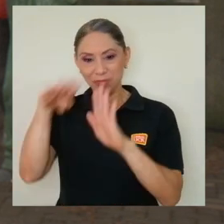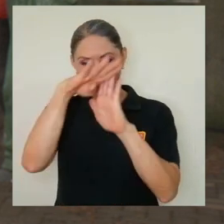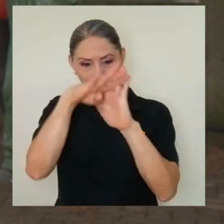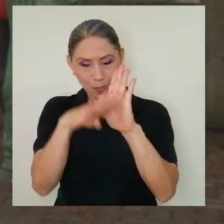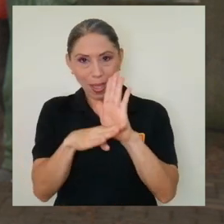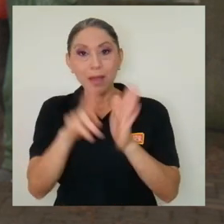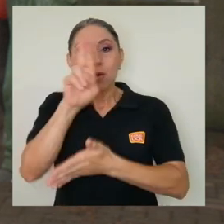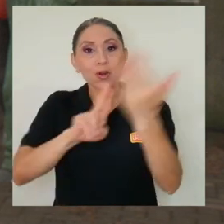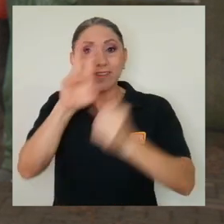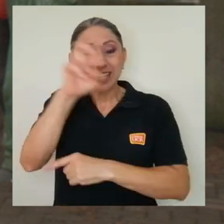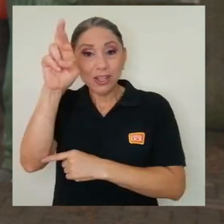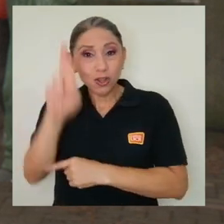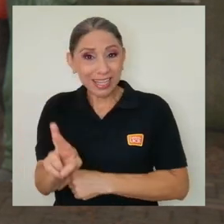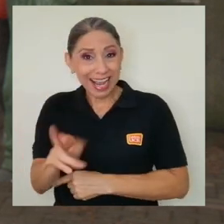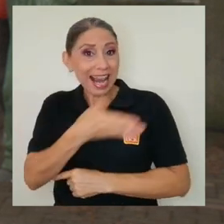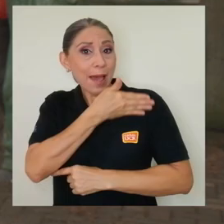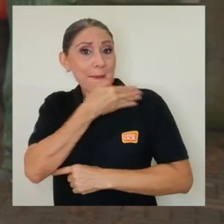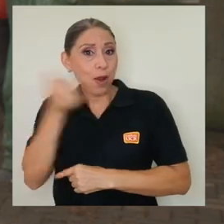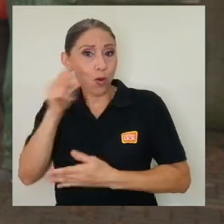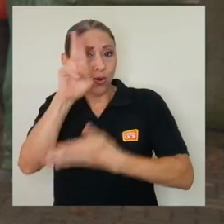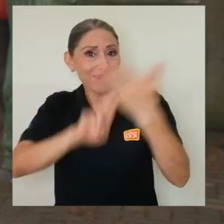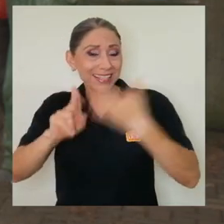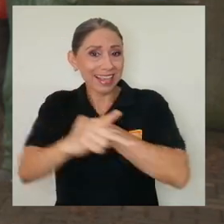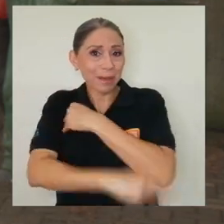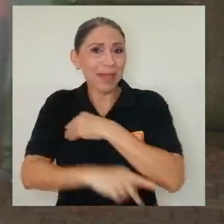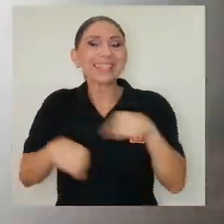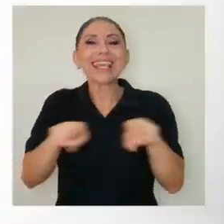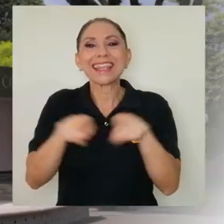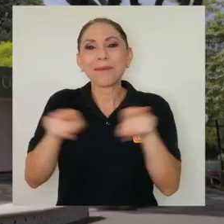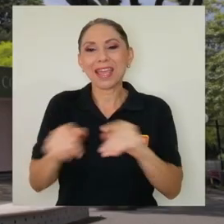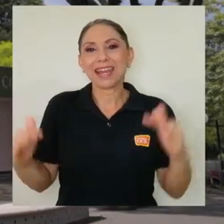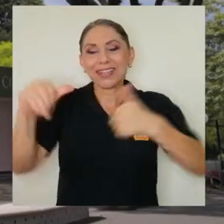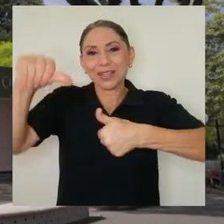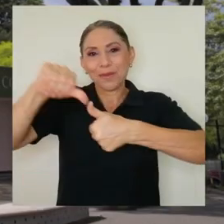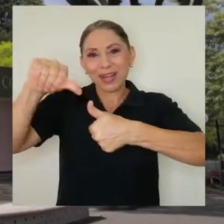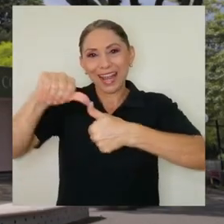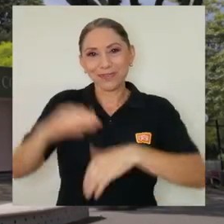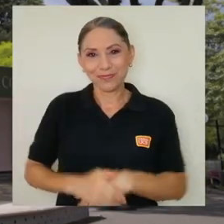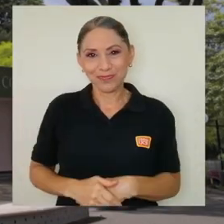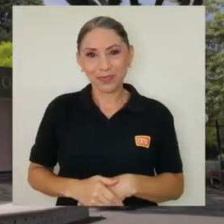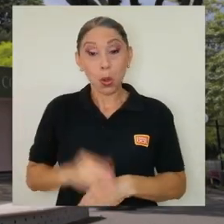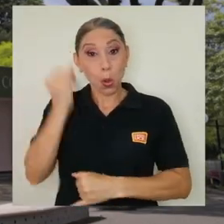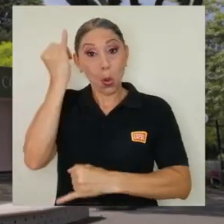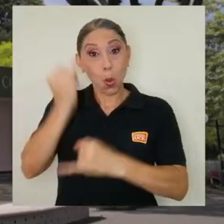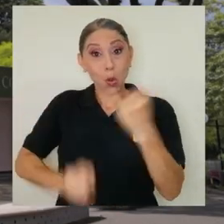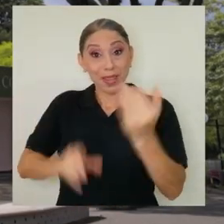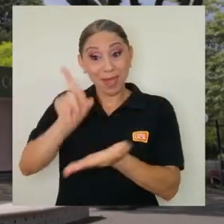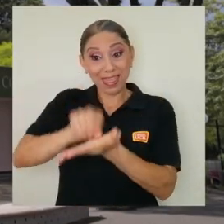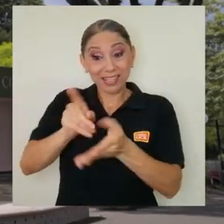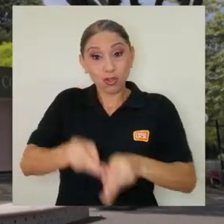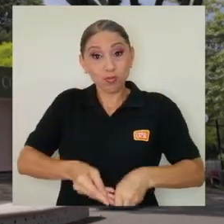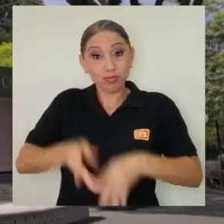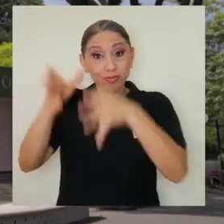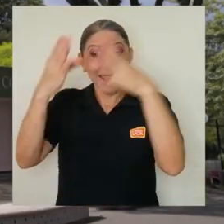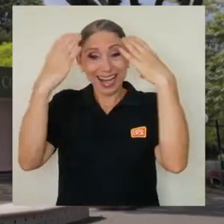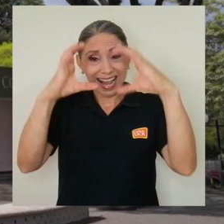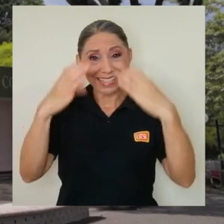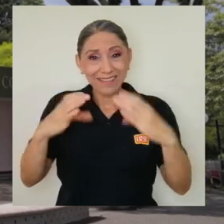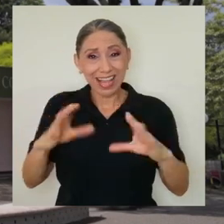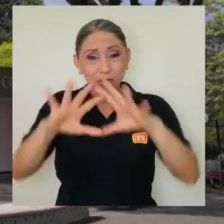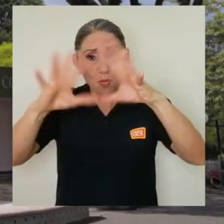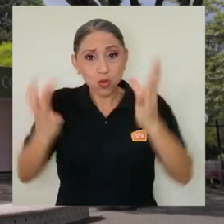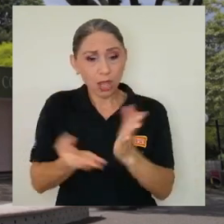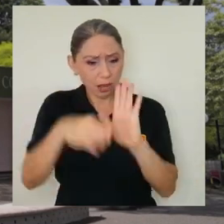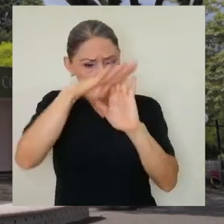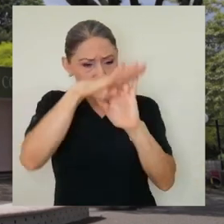universidad del país y del Istmo Centroamericano. En la última edición de la clasificación mundial que corresponde al año